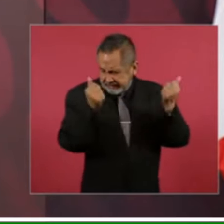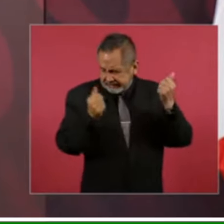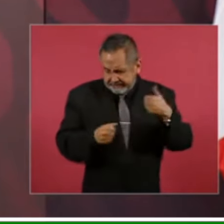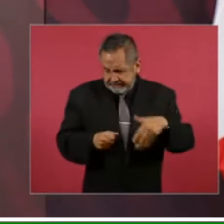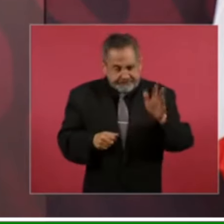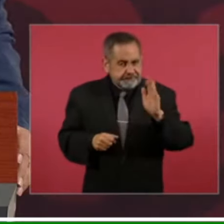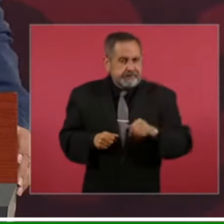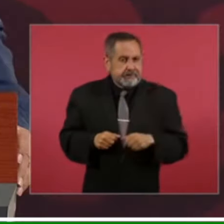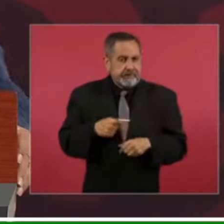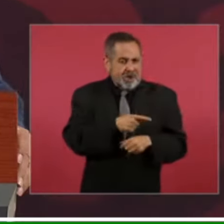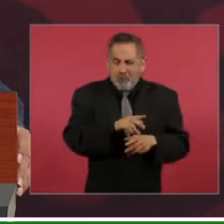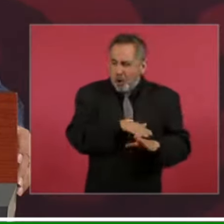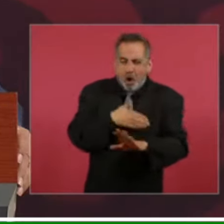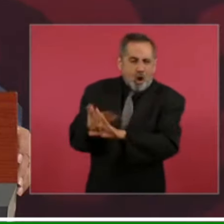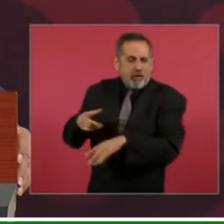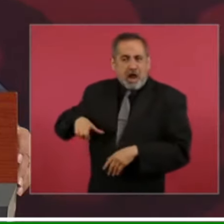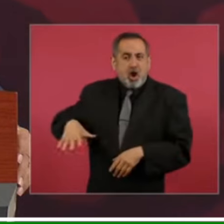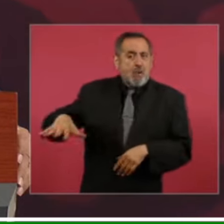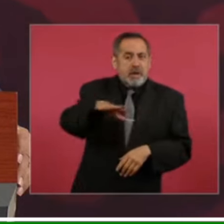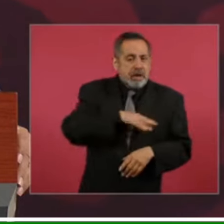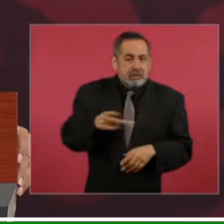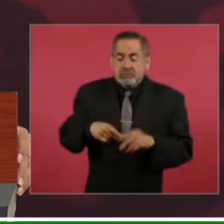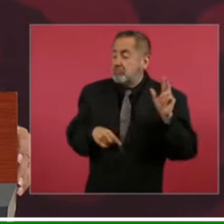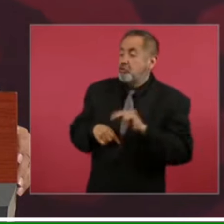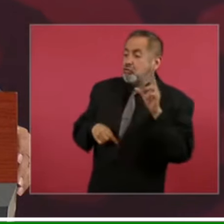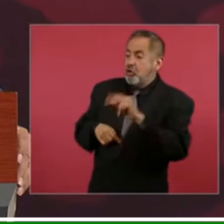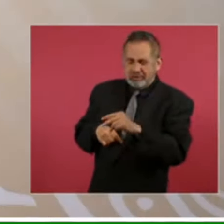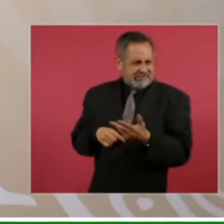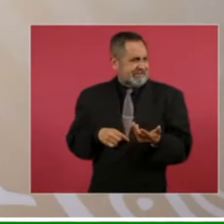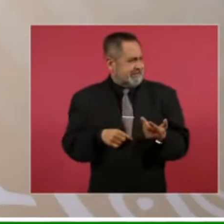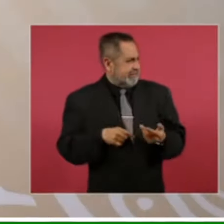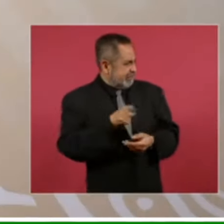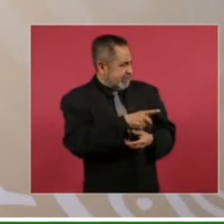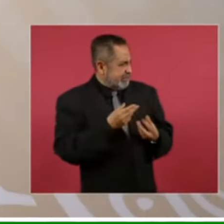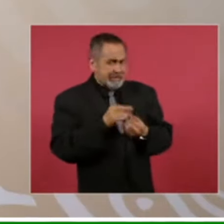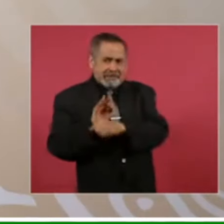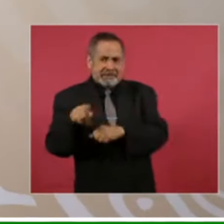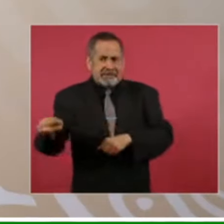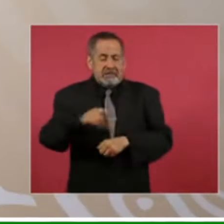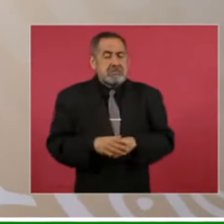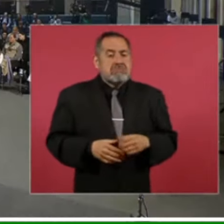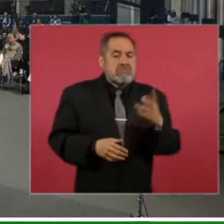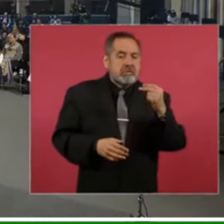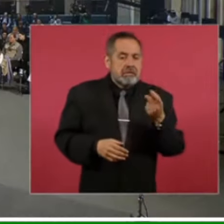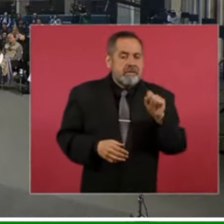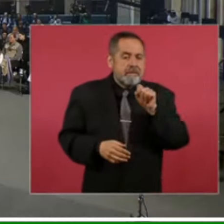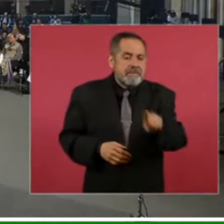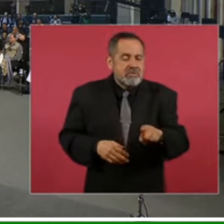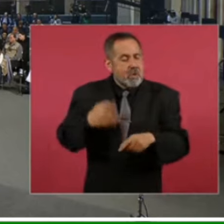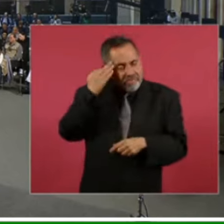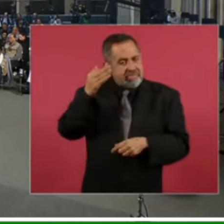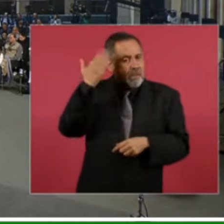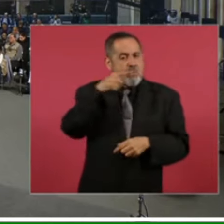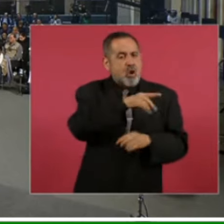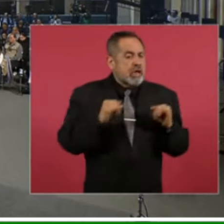porque eso es contrario al interés público son de esos organismos que se crearon